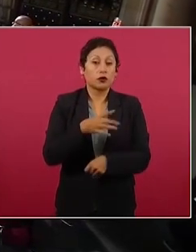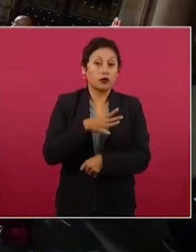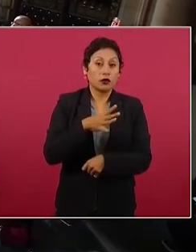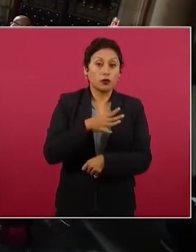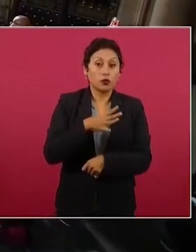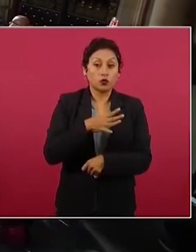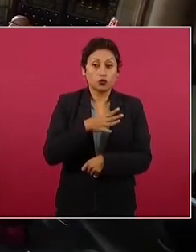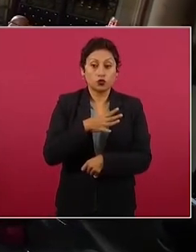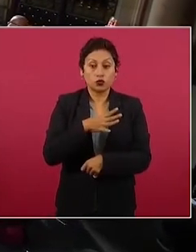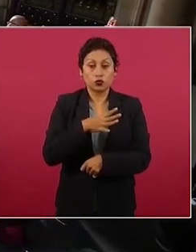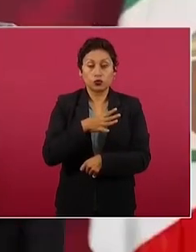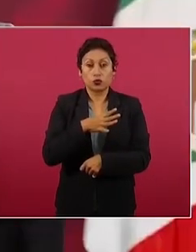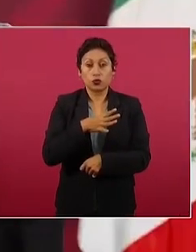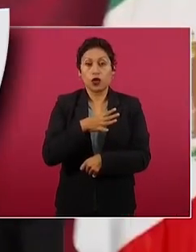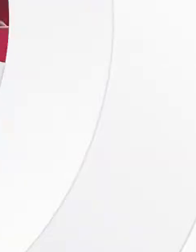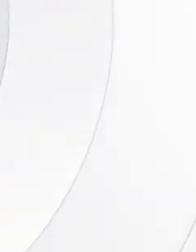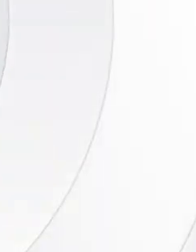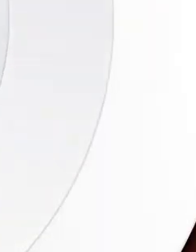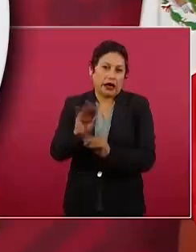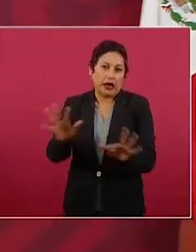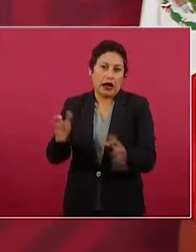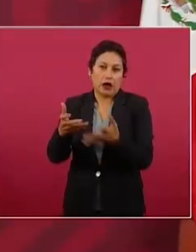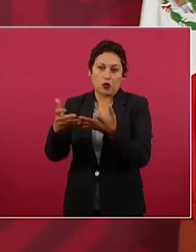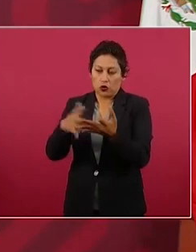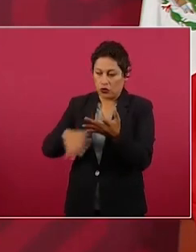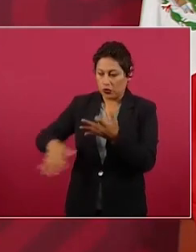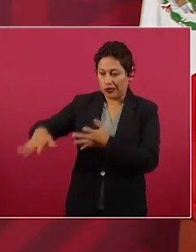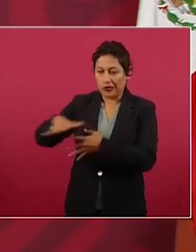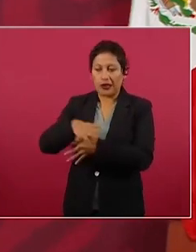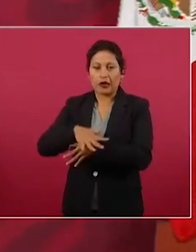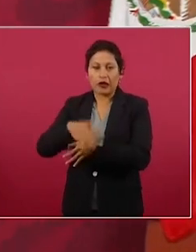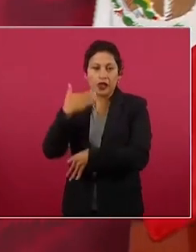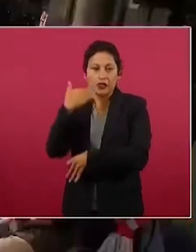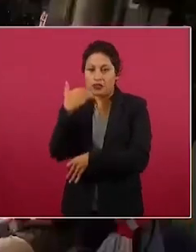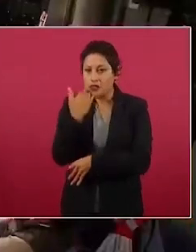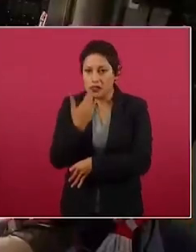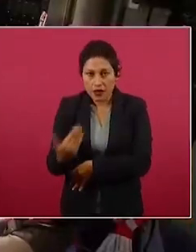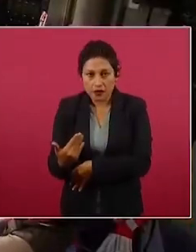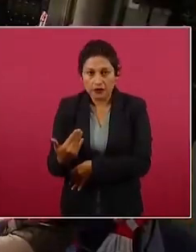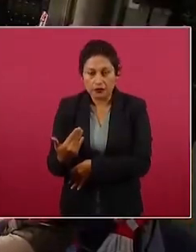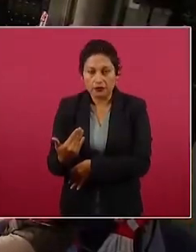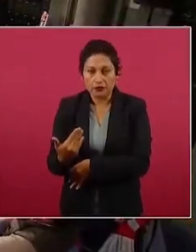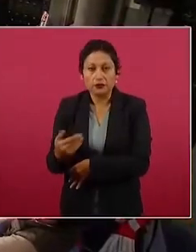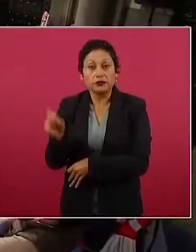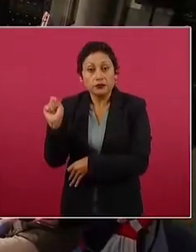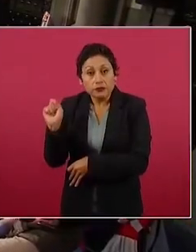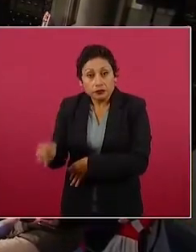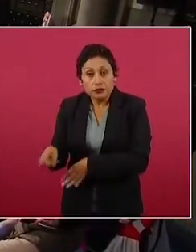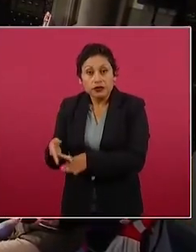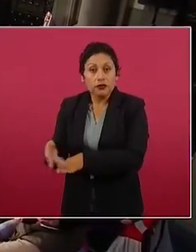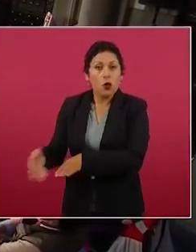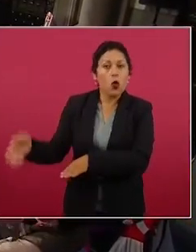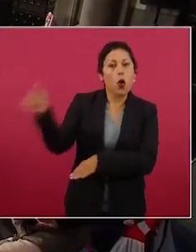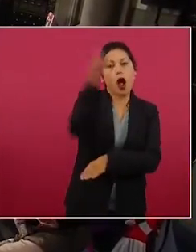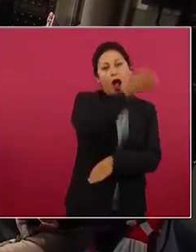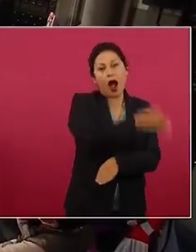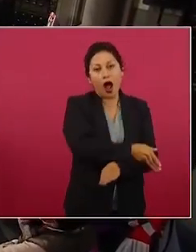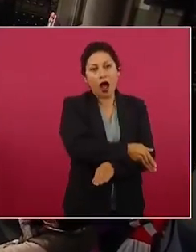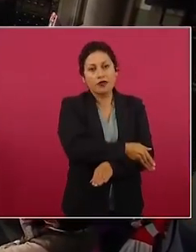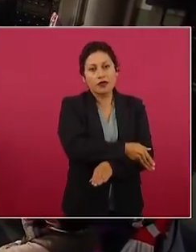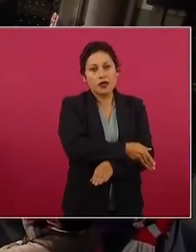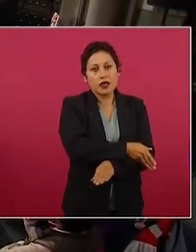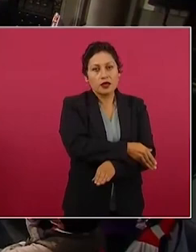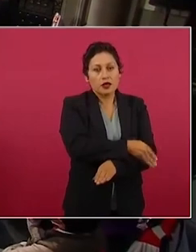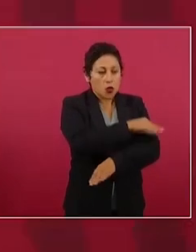mil kilómetros no hicieron el trabajo de cimentación adecuado.